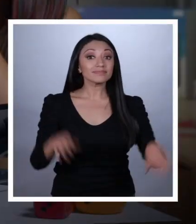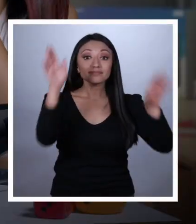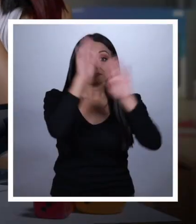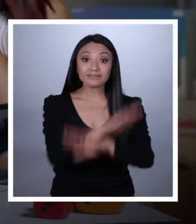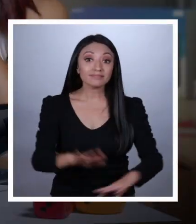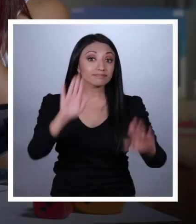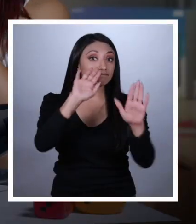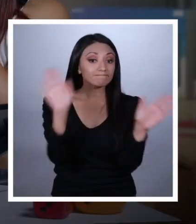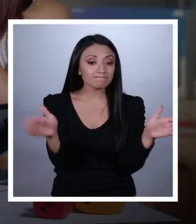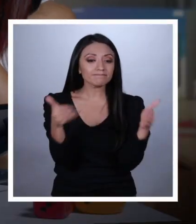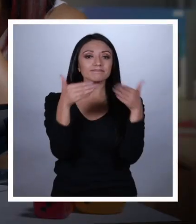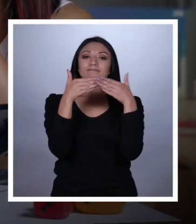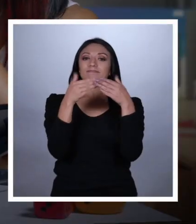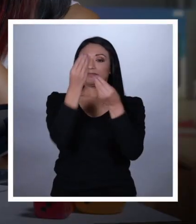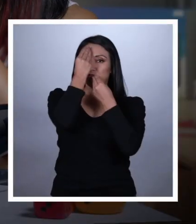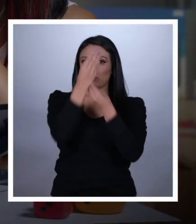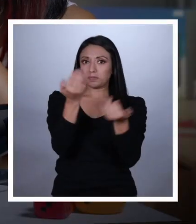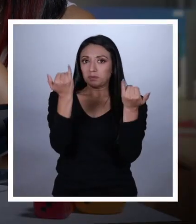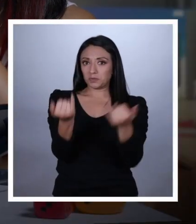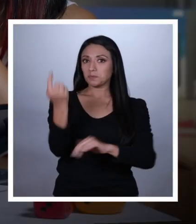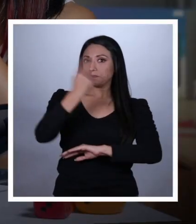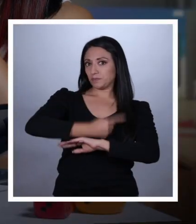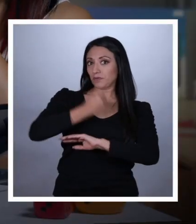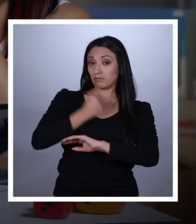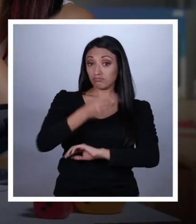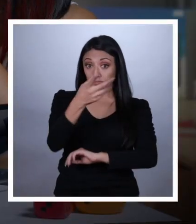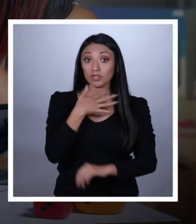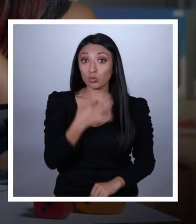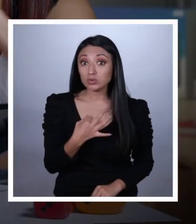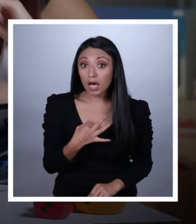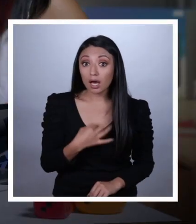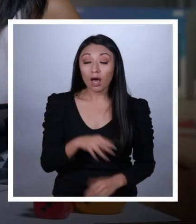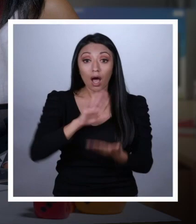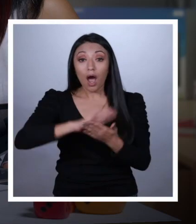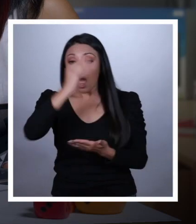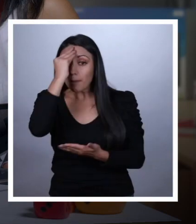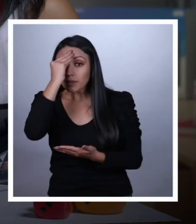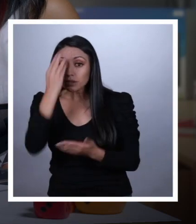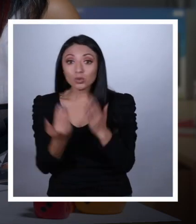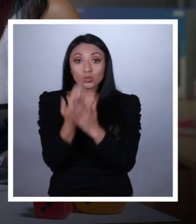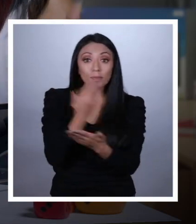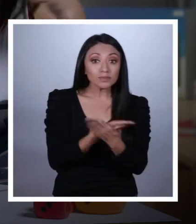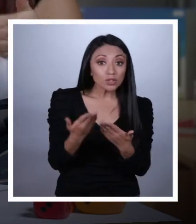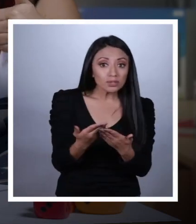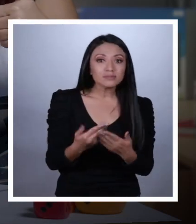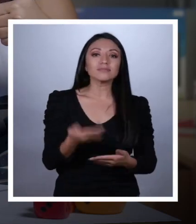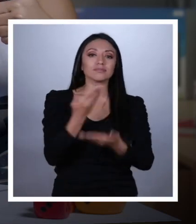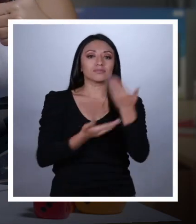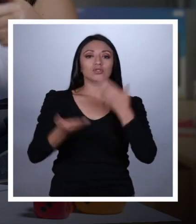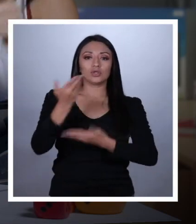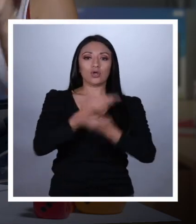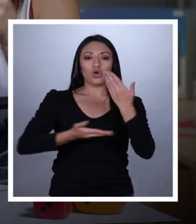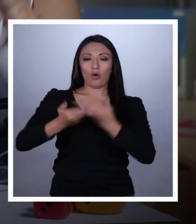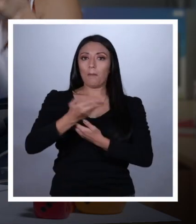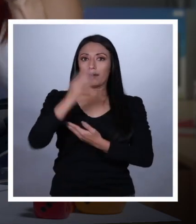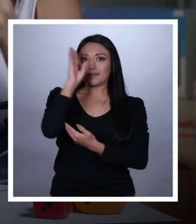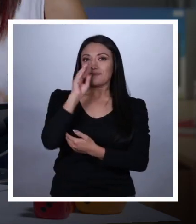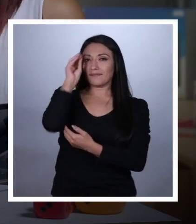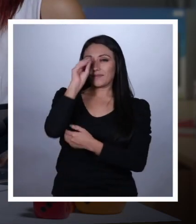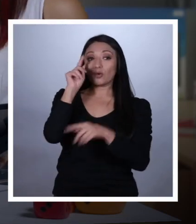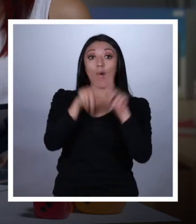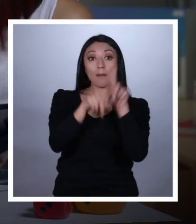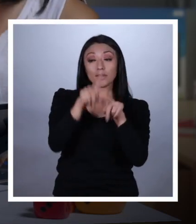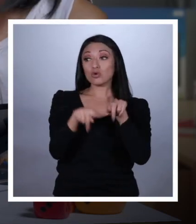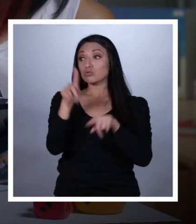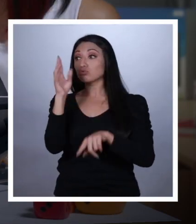Y eso es todo lo que tengo para ustedes el día de hoy. ¿Les gustó el video? ¿Aprendieron cosas nuevas? Compartan este video con sus